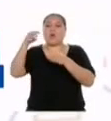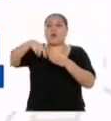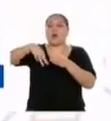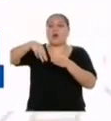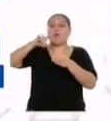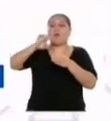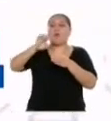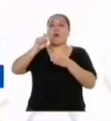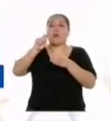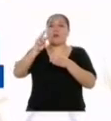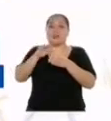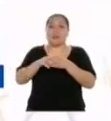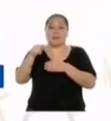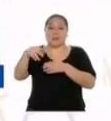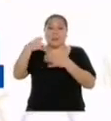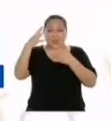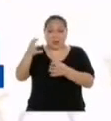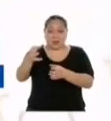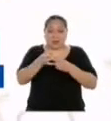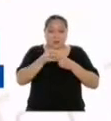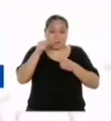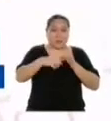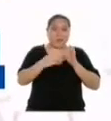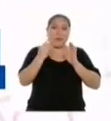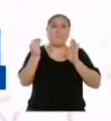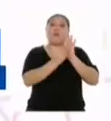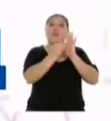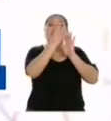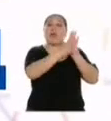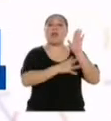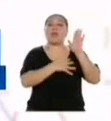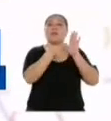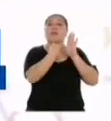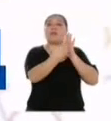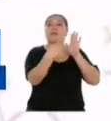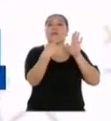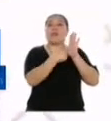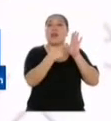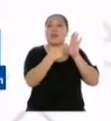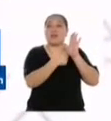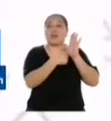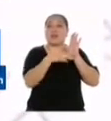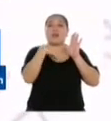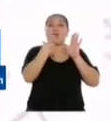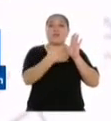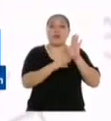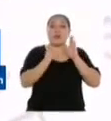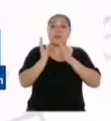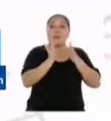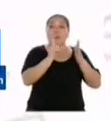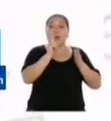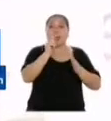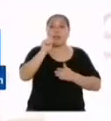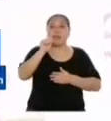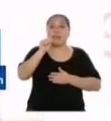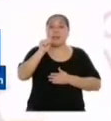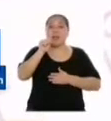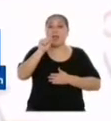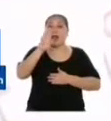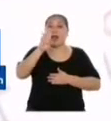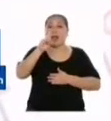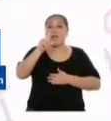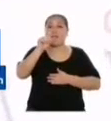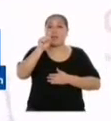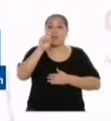información, se hace la tabulación o vaciado de datos en tablas, con las que luego se elaboran las tablas de frecuencia. Hasta ahí hemos